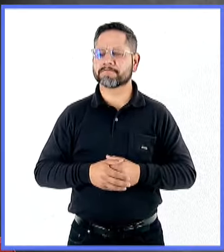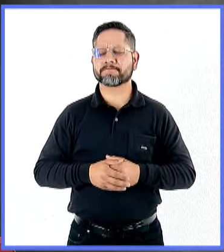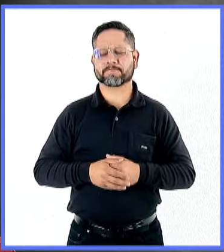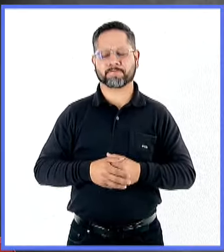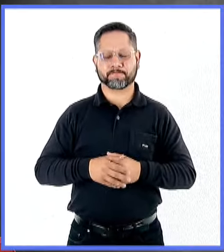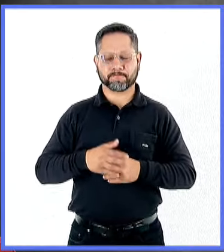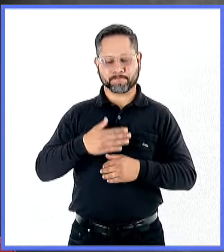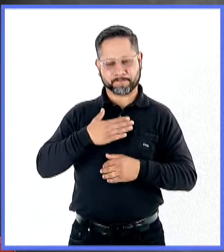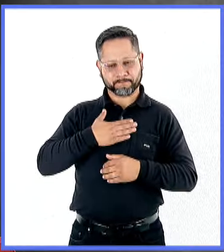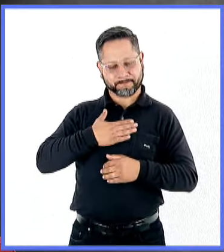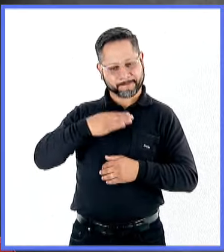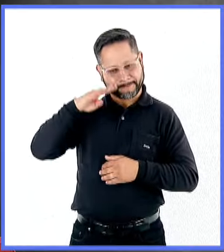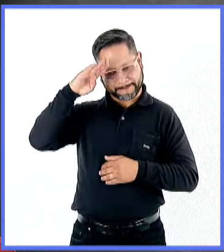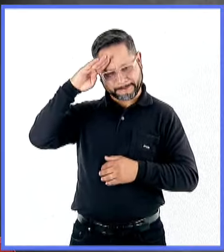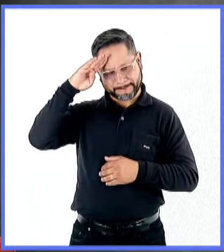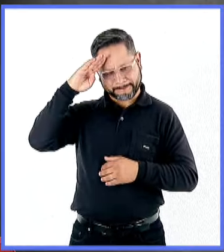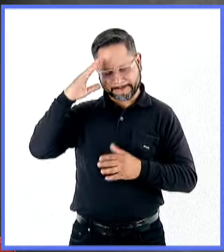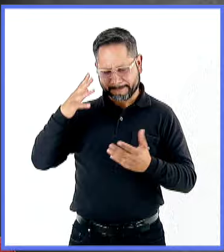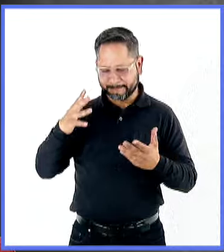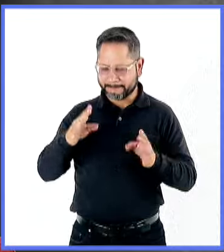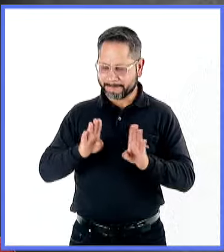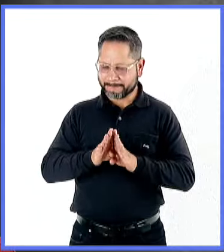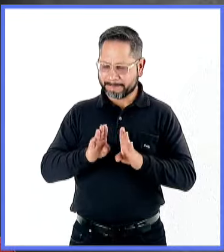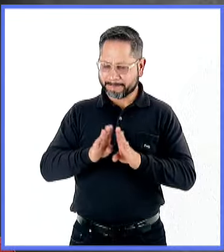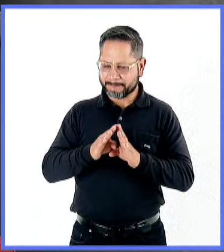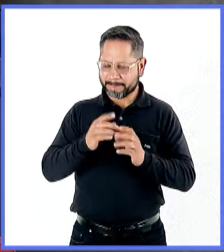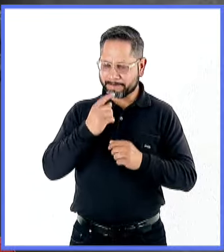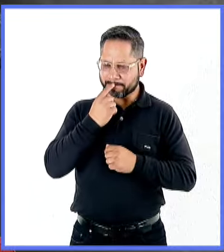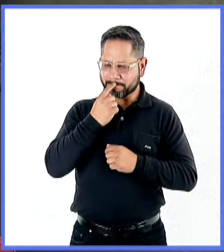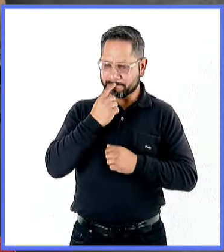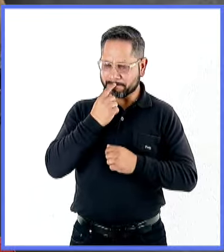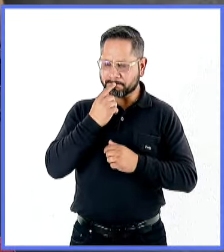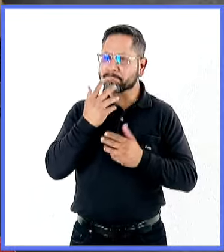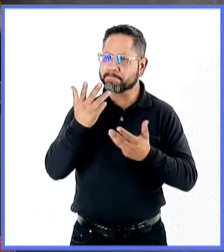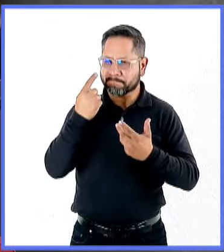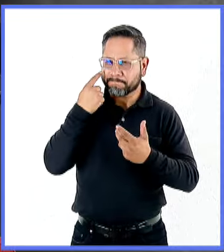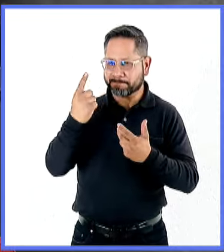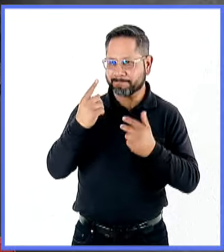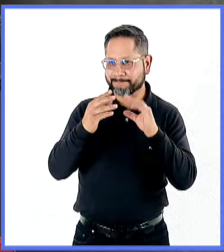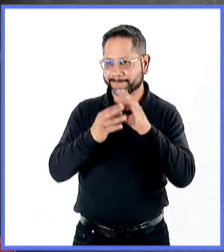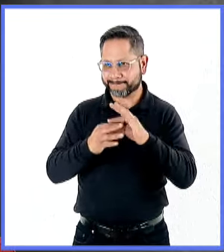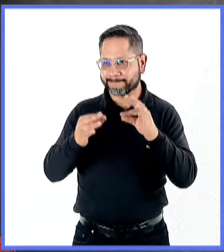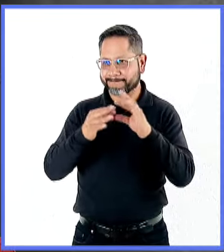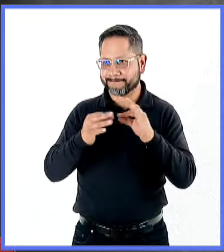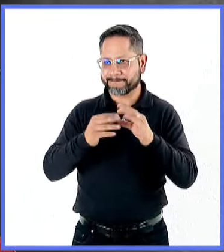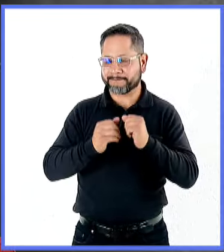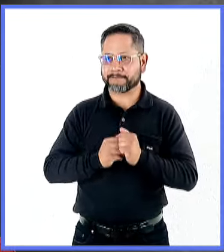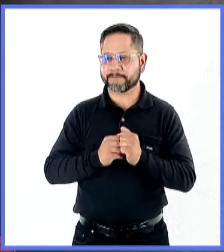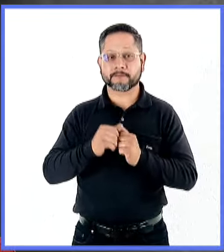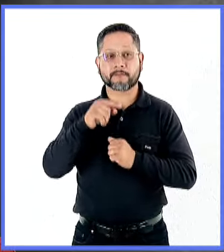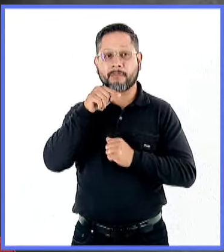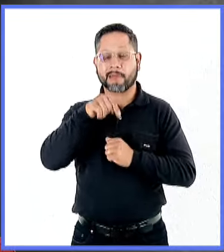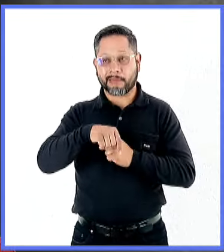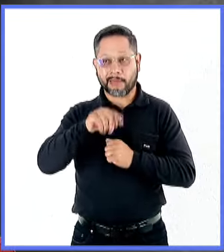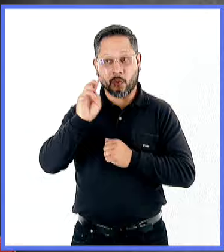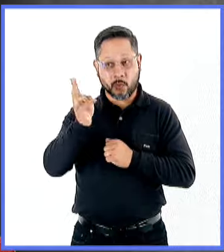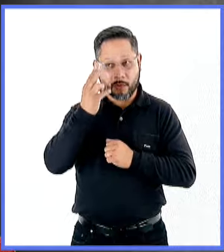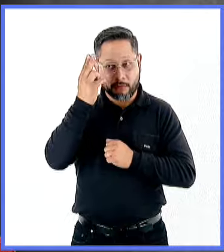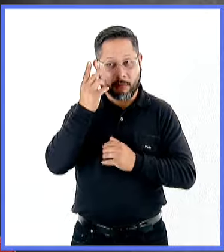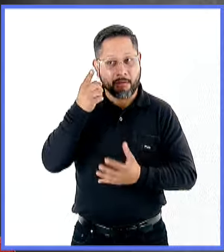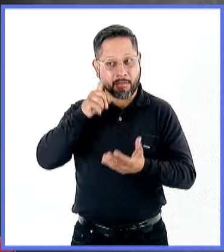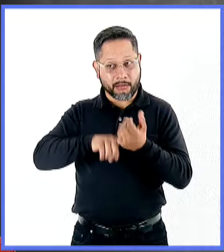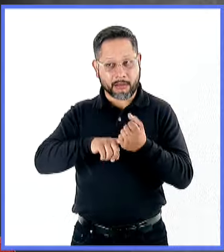Pienso que todo se convierte y yo lo extendería a las actividades que hace uno dentro de la universidad